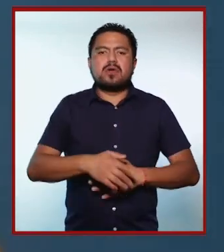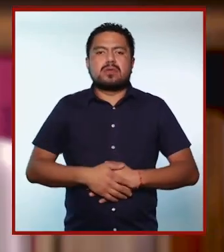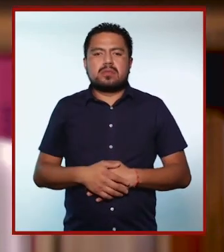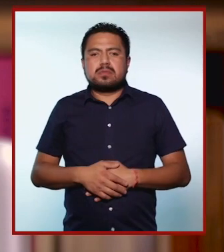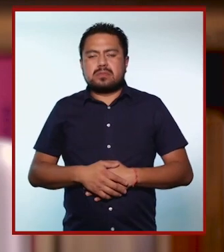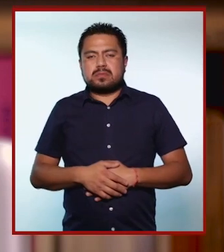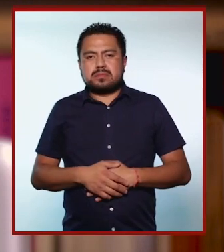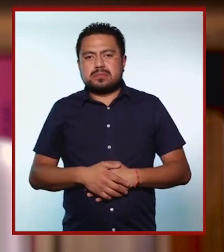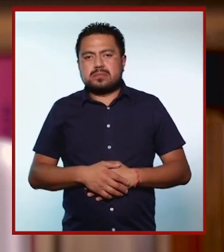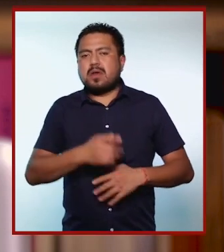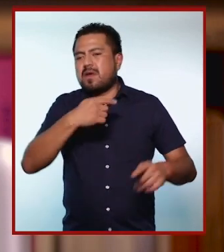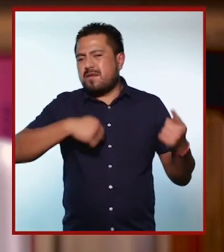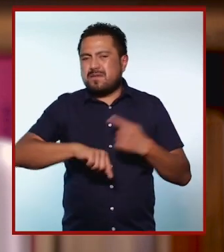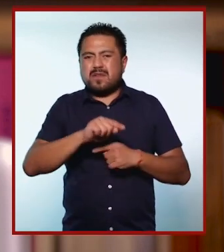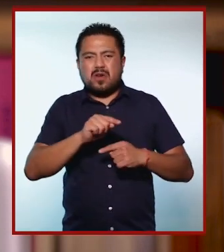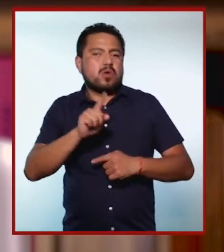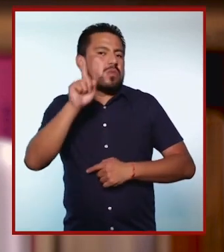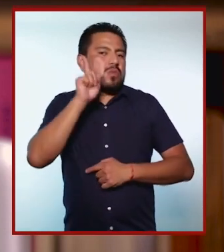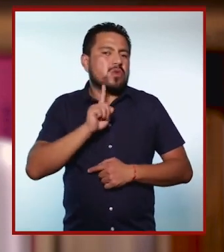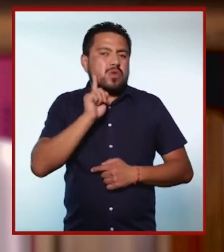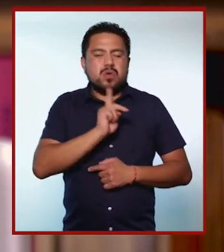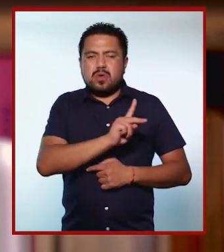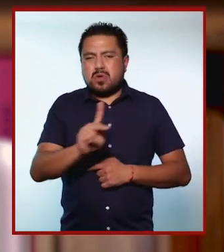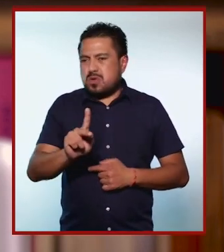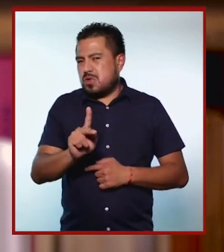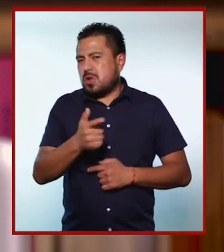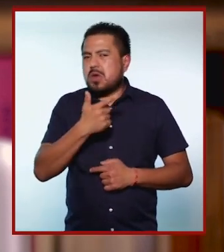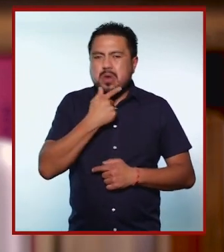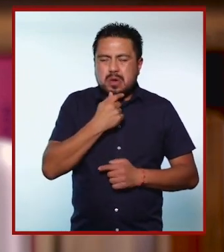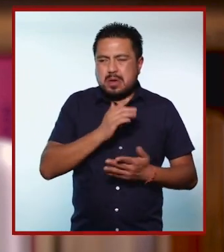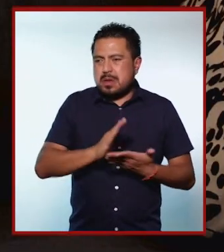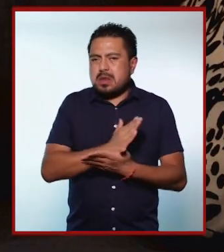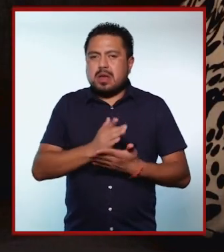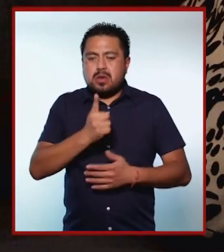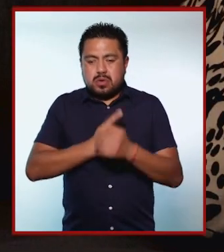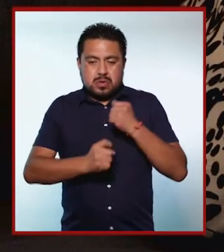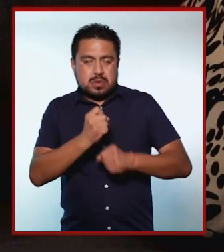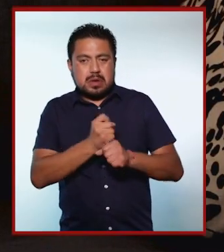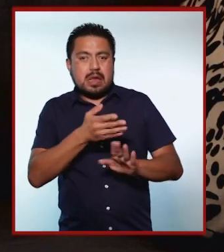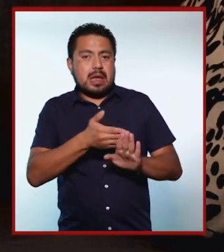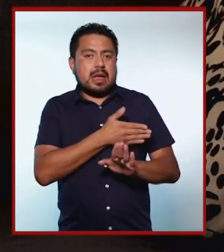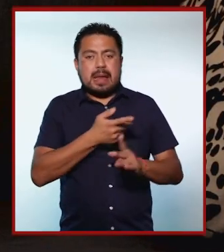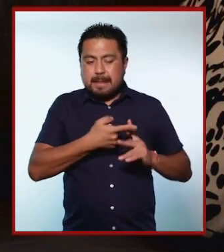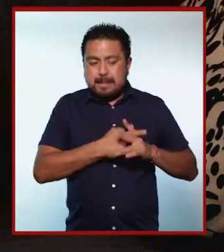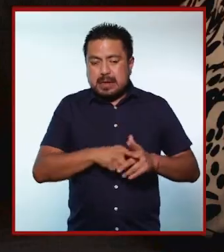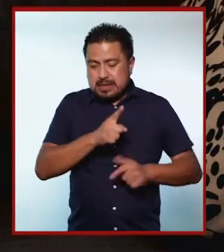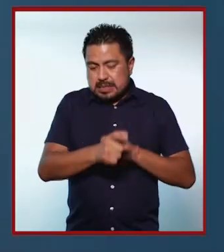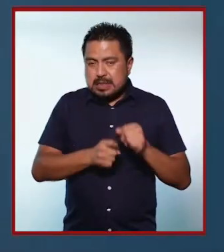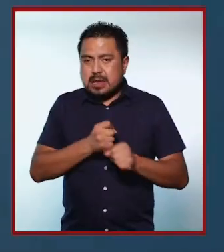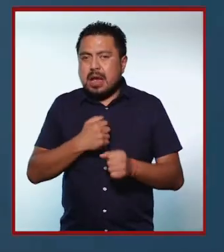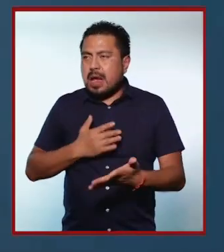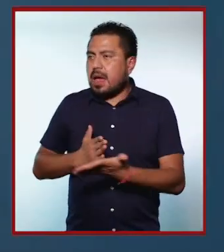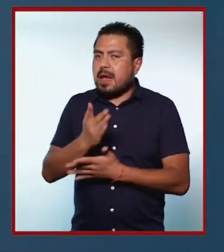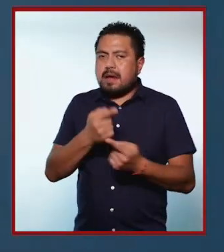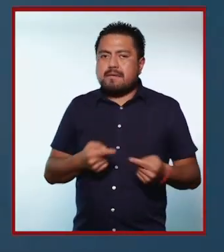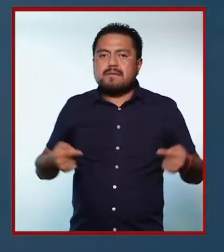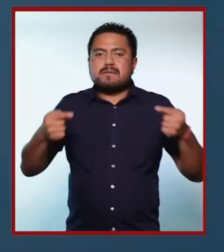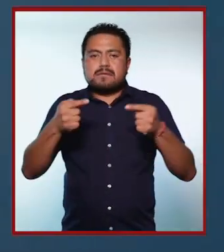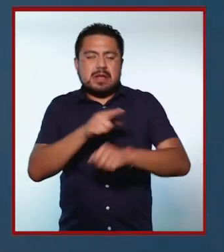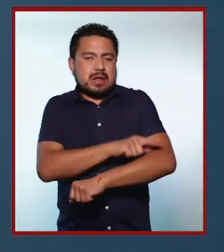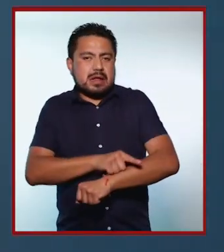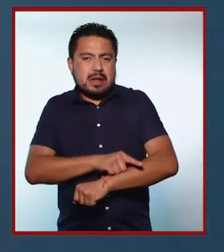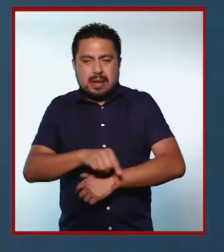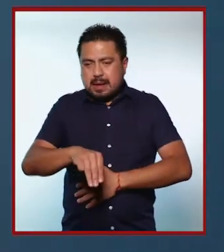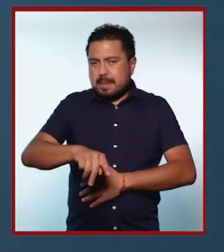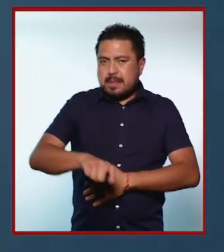fútbol, a los partidos de fútbol femenil, a los varoniles, ¿no? Este, el año pasado, bueno, a principios de año fui a la